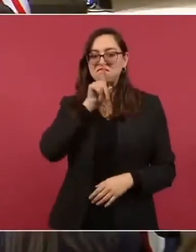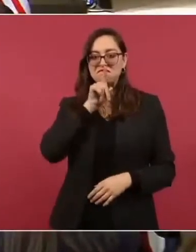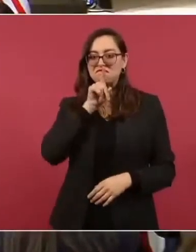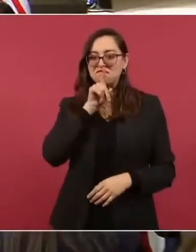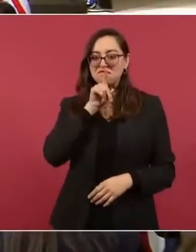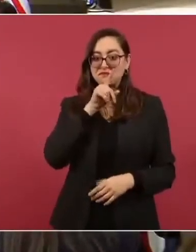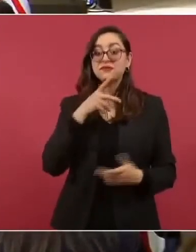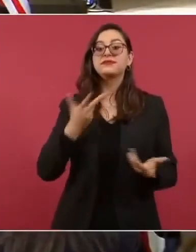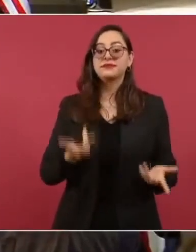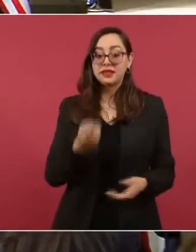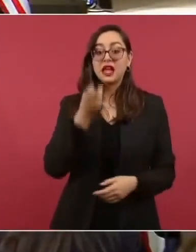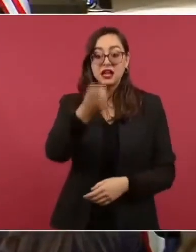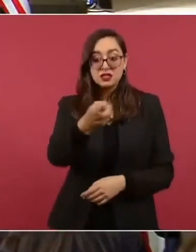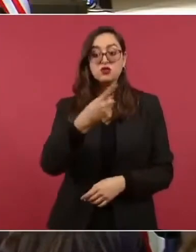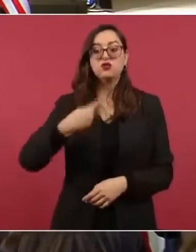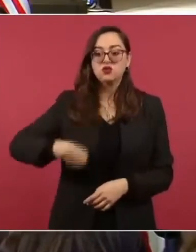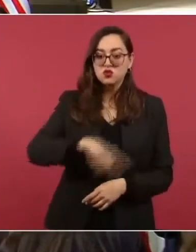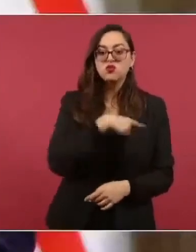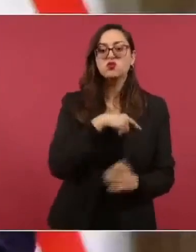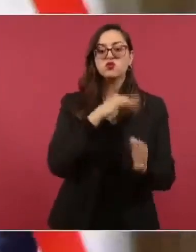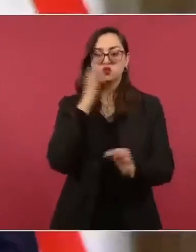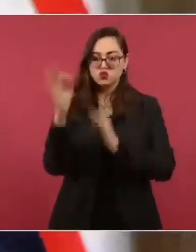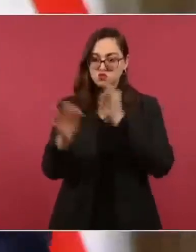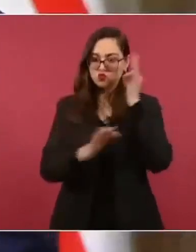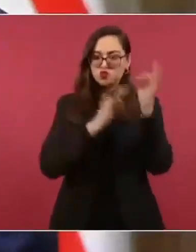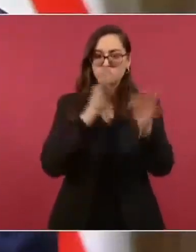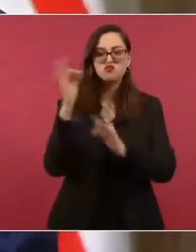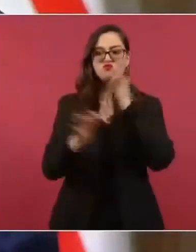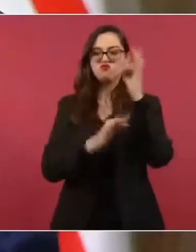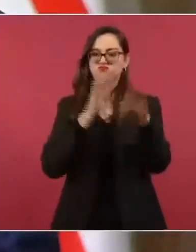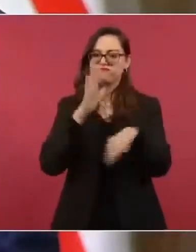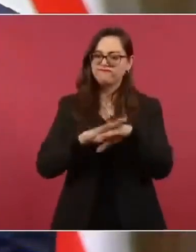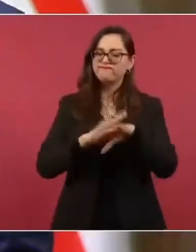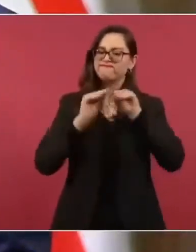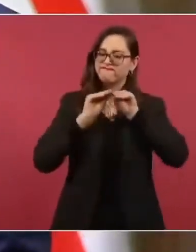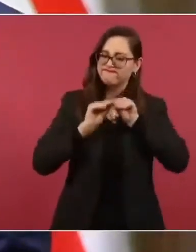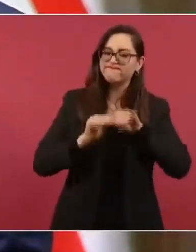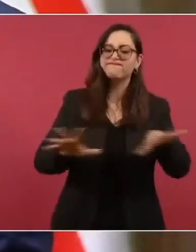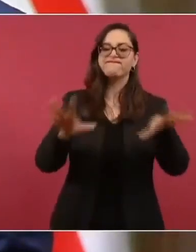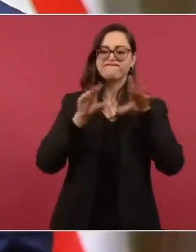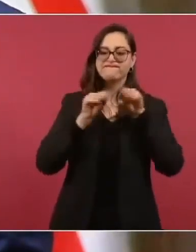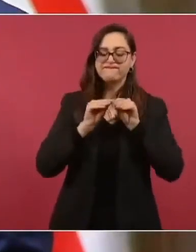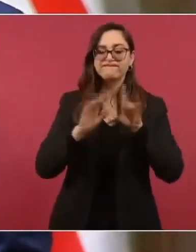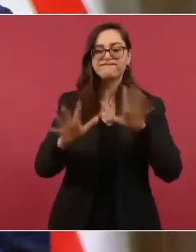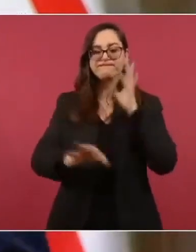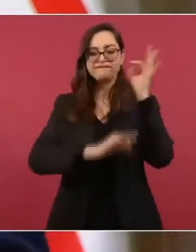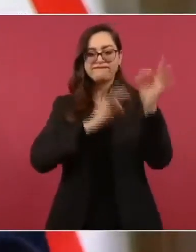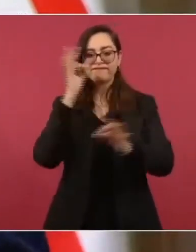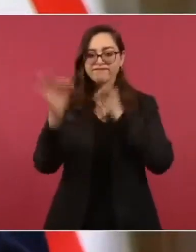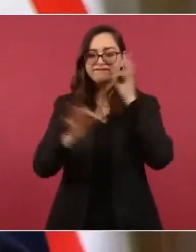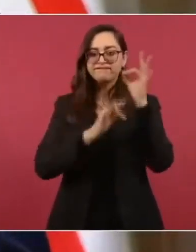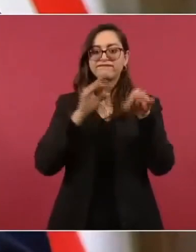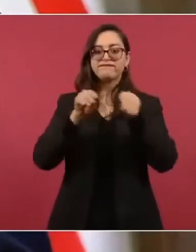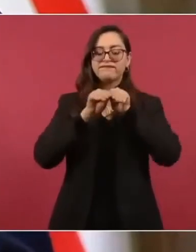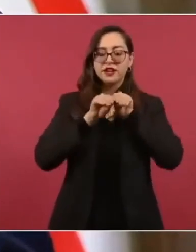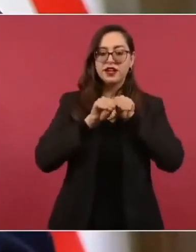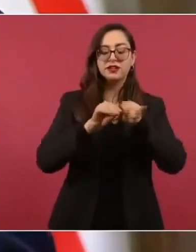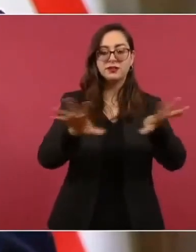vamos también a emprender una campaña informativa. Yo comentaba